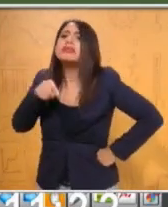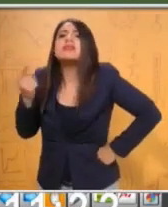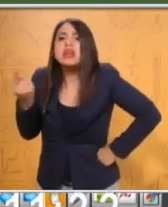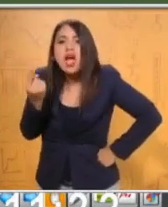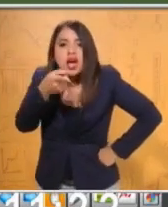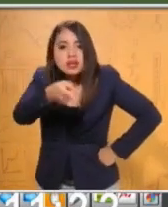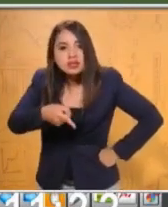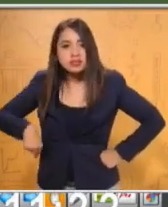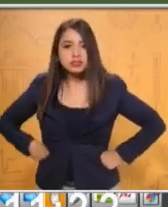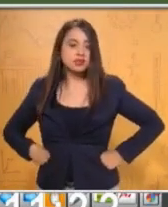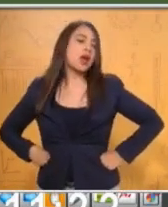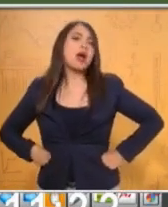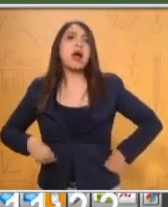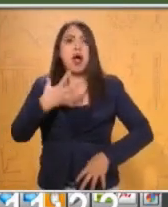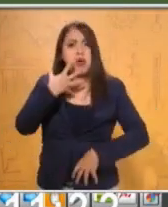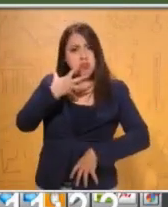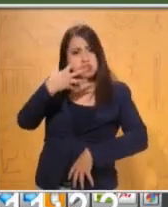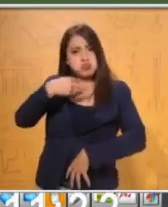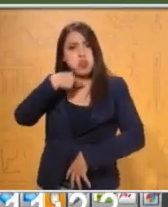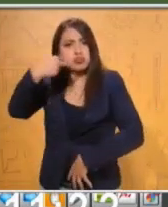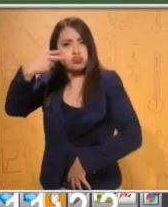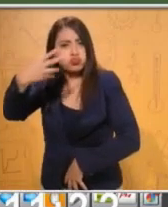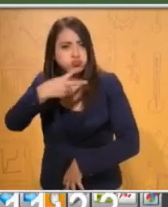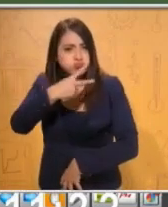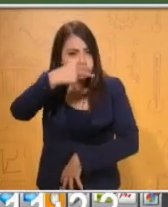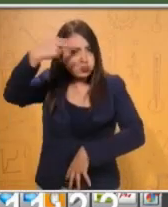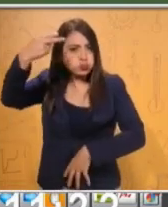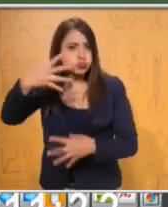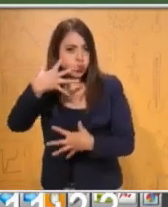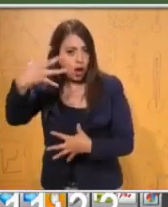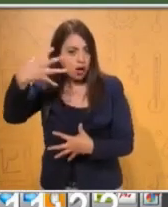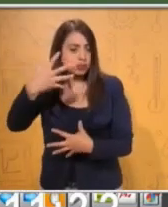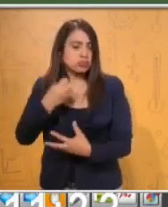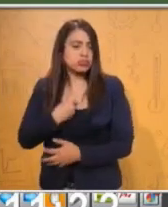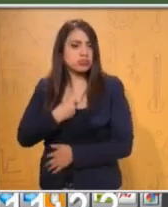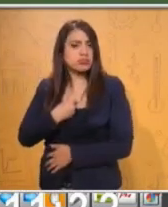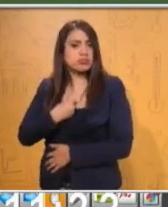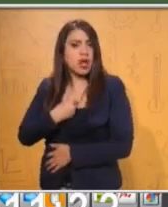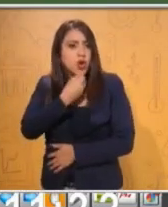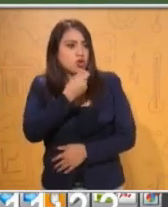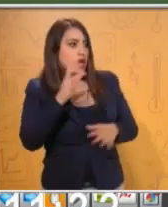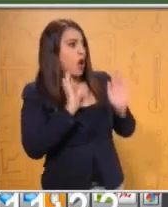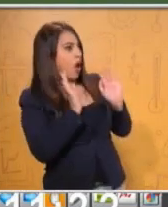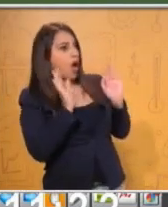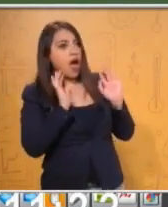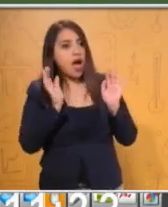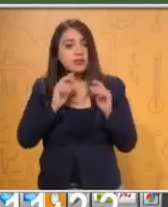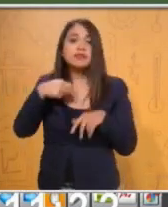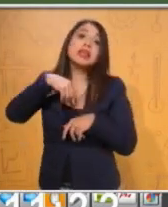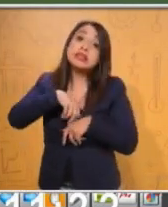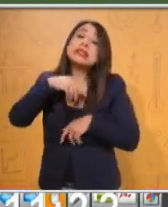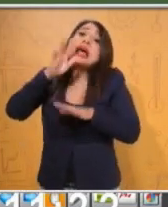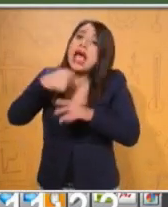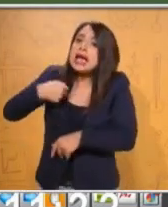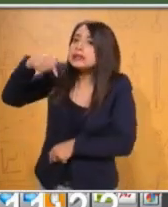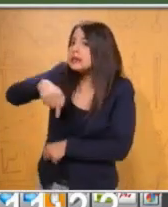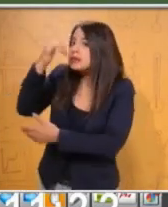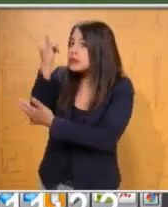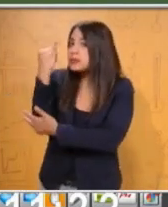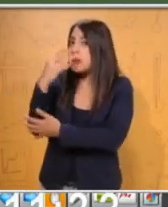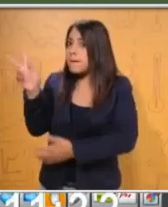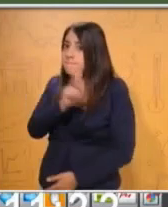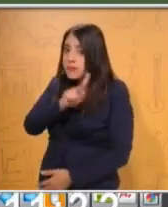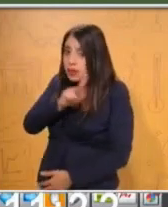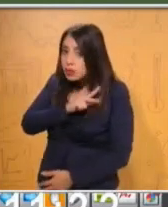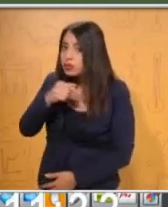voz retumbante. Los niños escaparon corriendo en desbandada. Este jardín es mío, es mi jardín propio, dijo